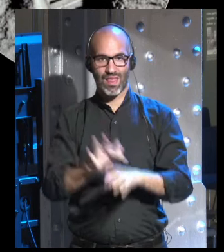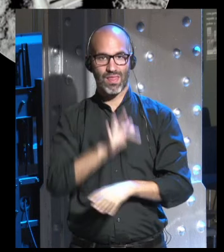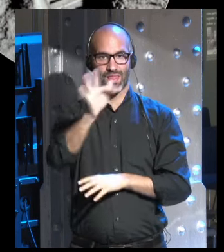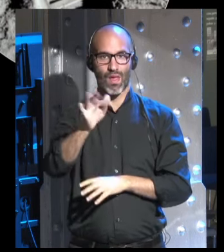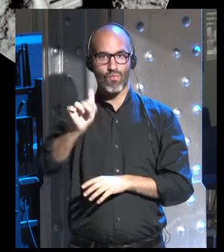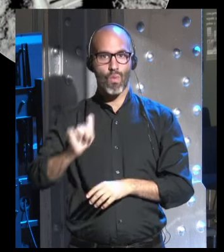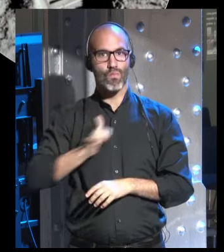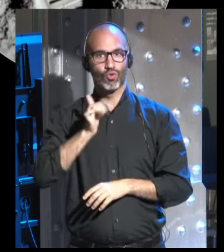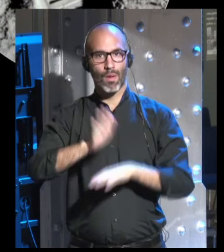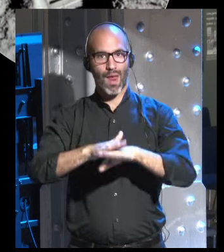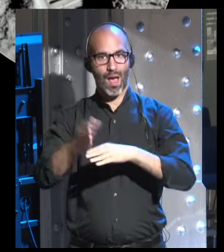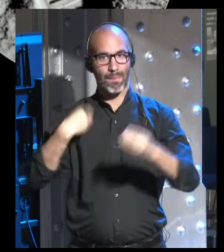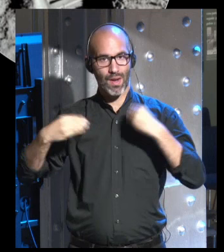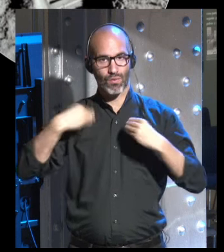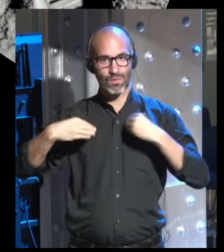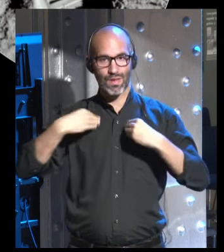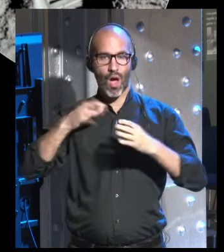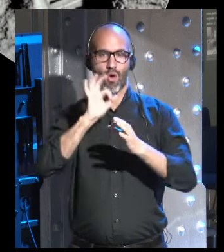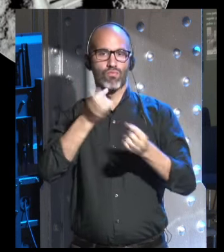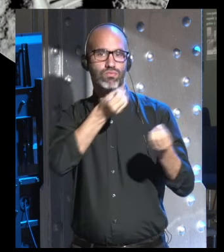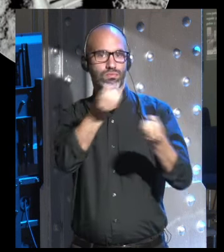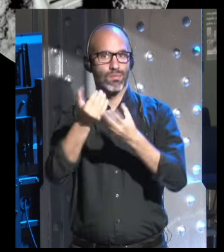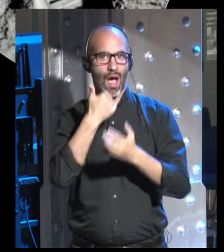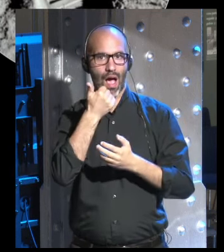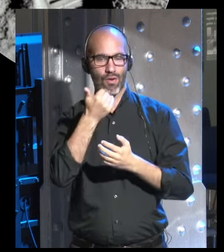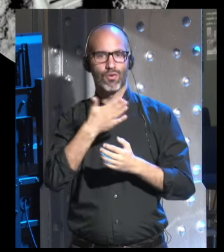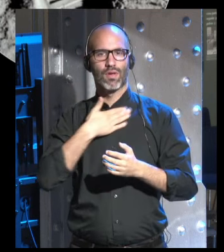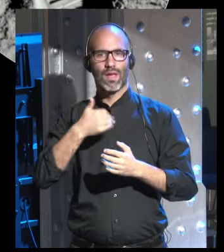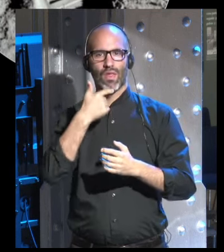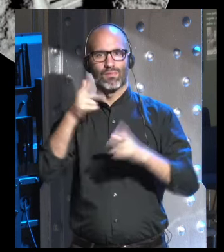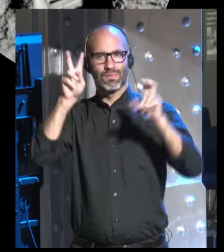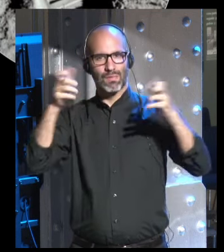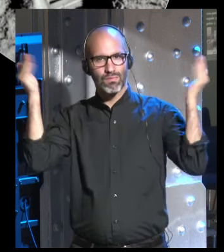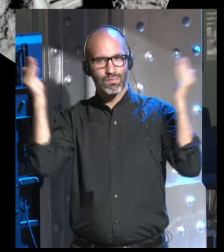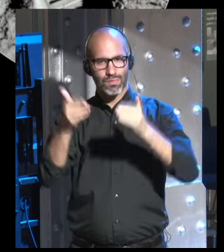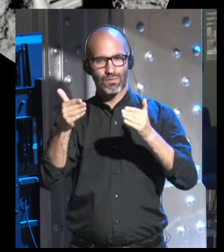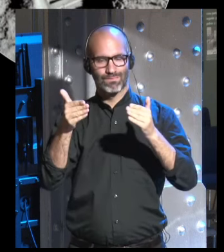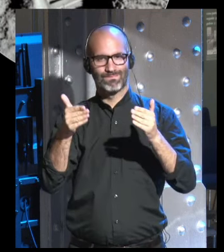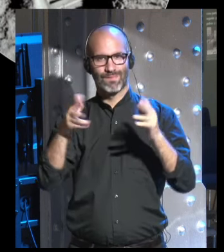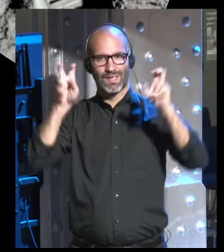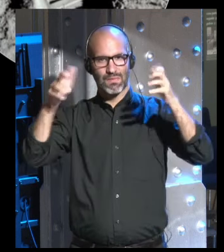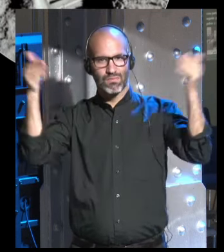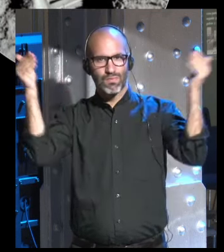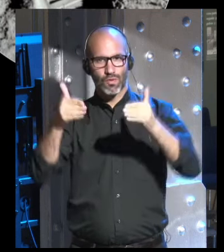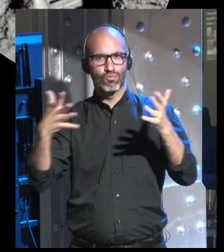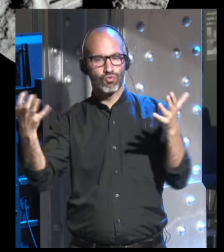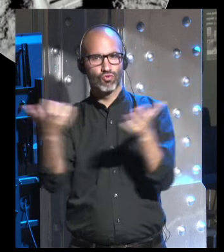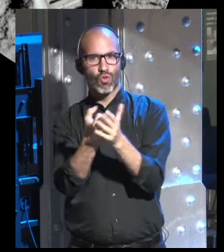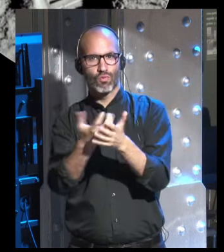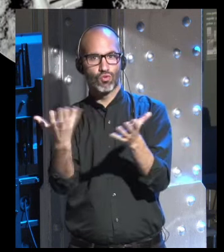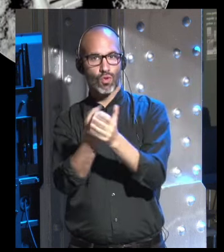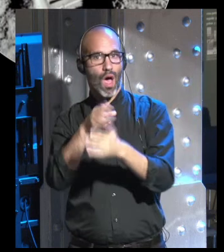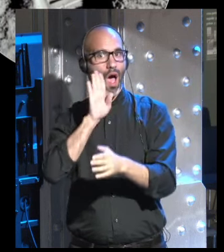oportunidad de formular preguntas o comentarios quisiera enfatizar o subrayar el hecho de que todo lo que